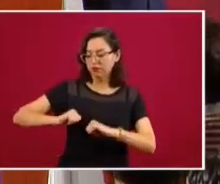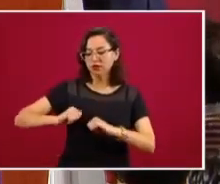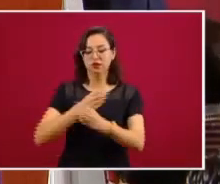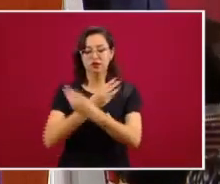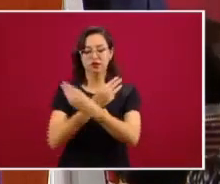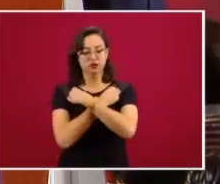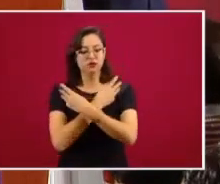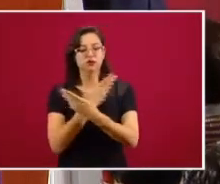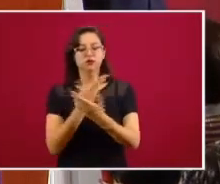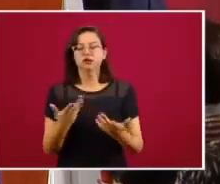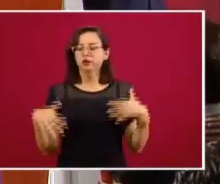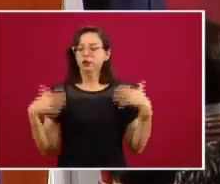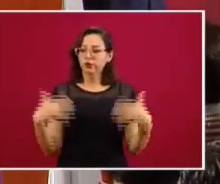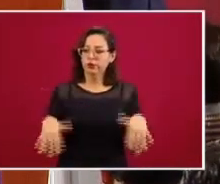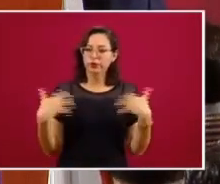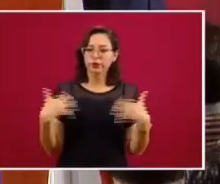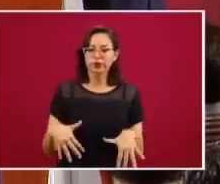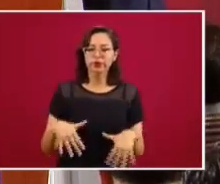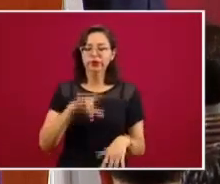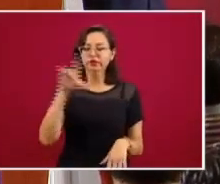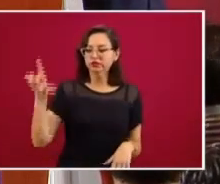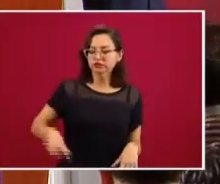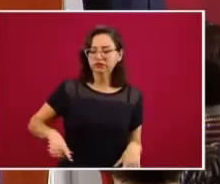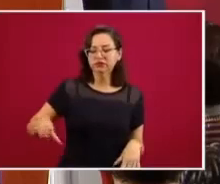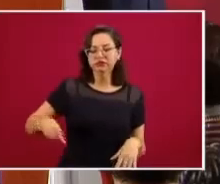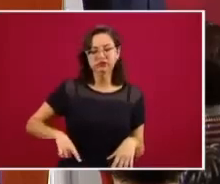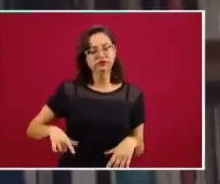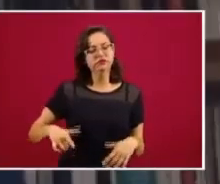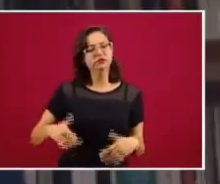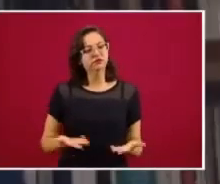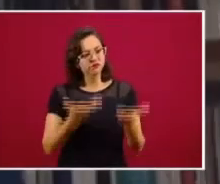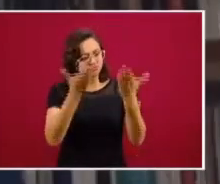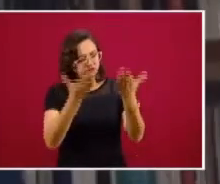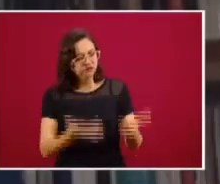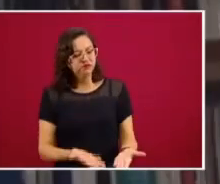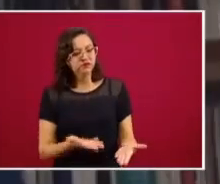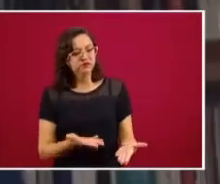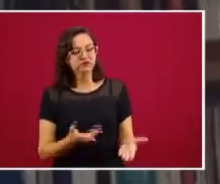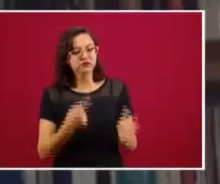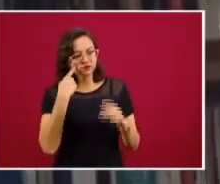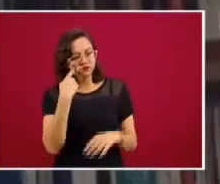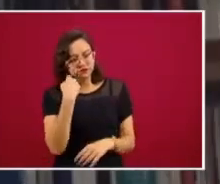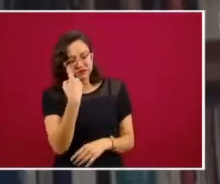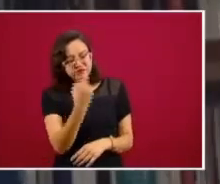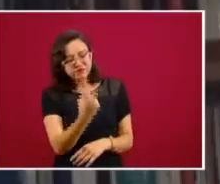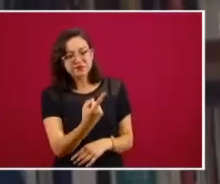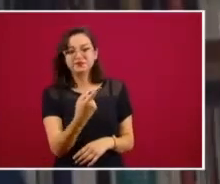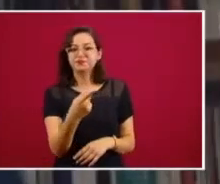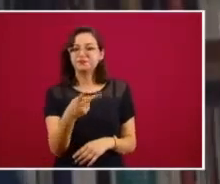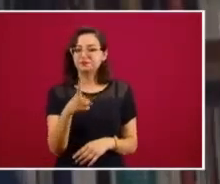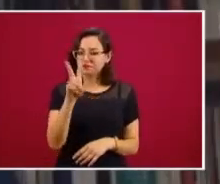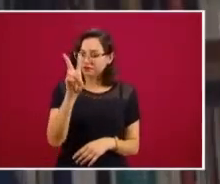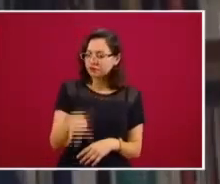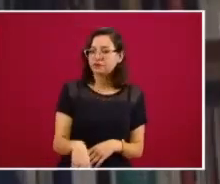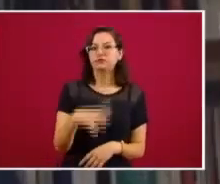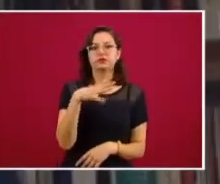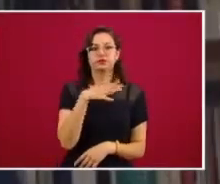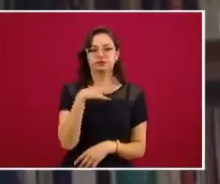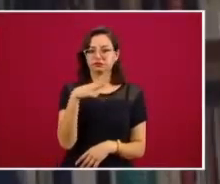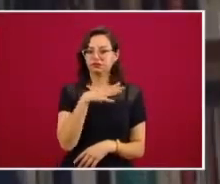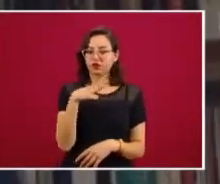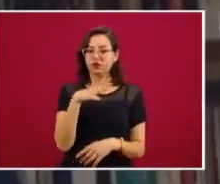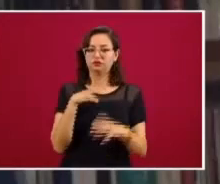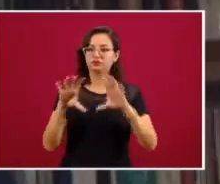el prestigio del gobierno, pues se hace evidente con